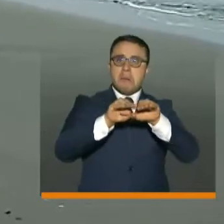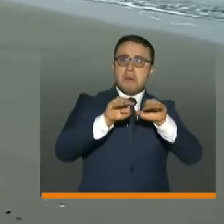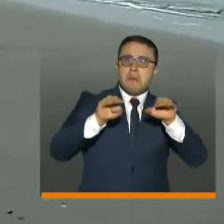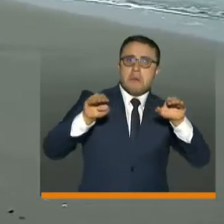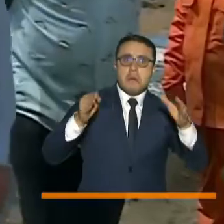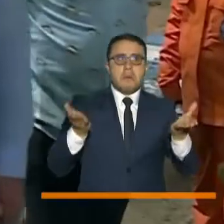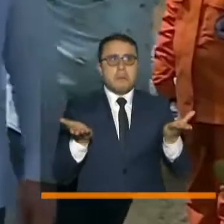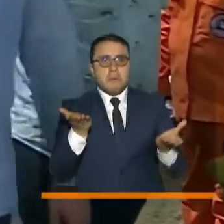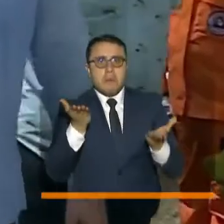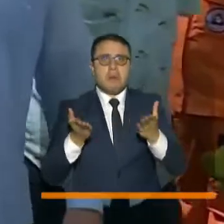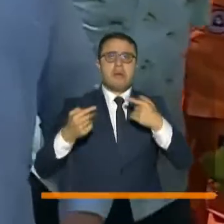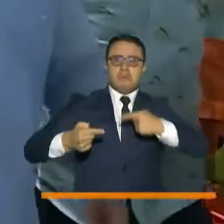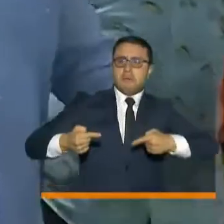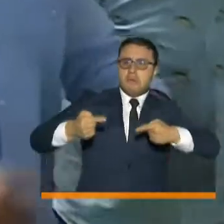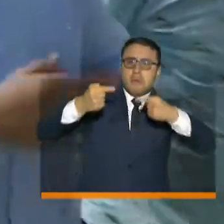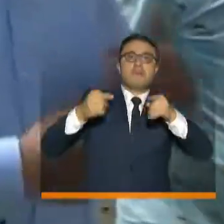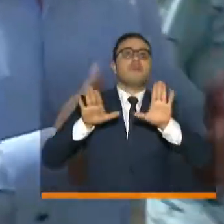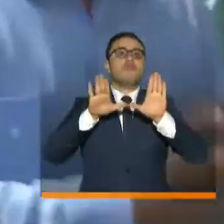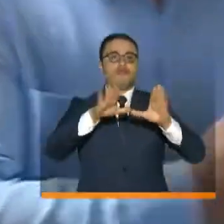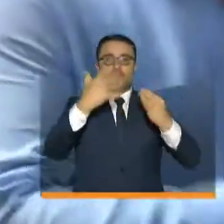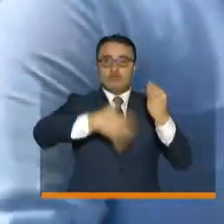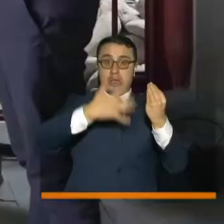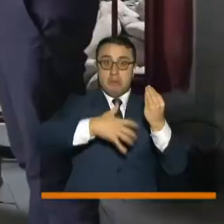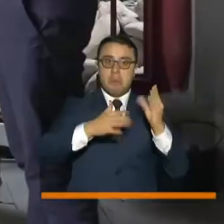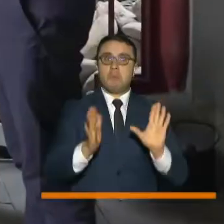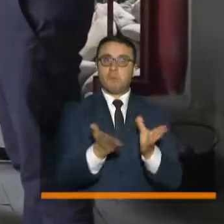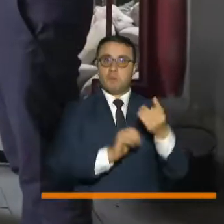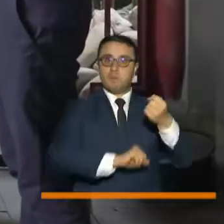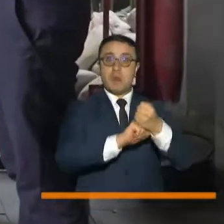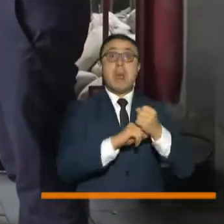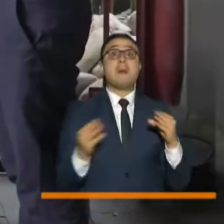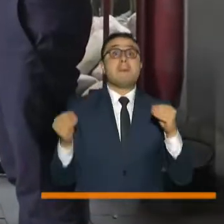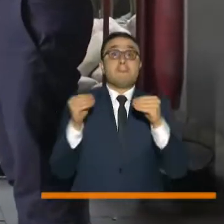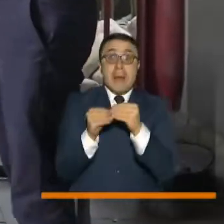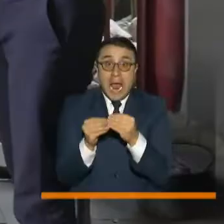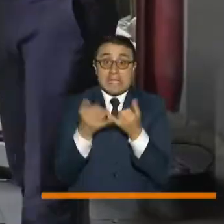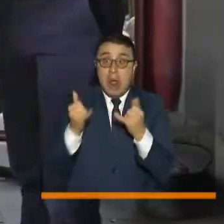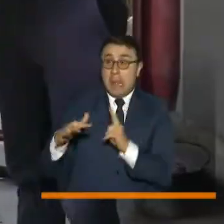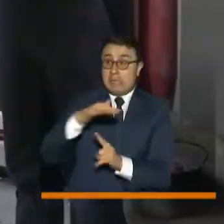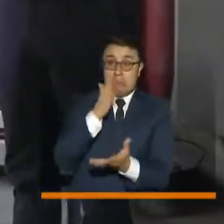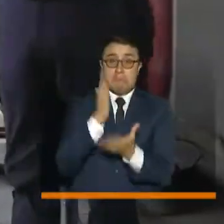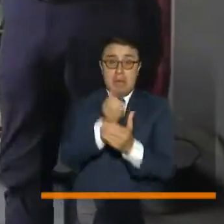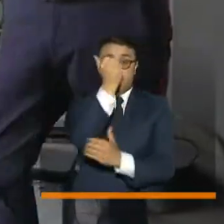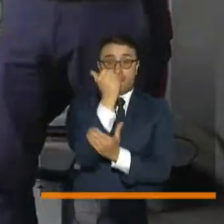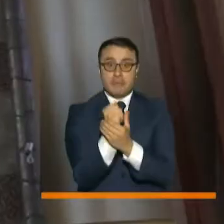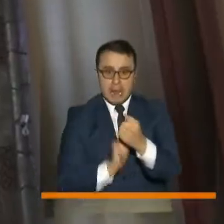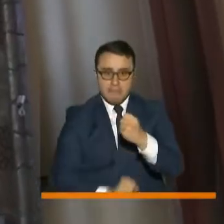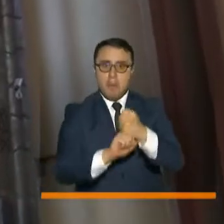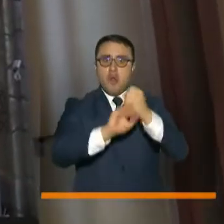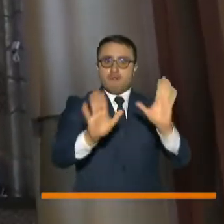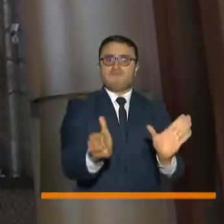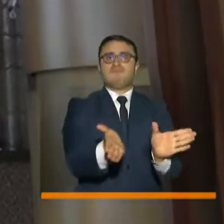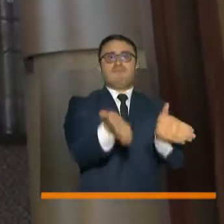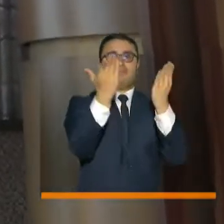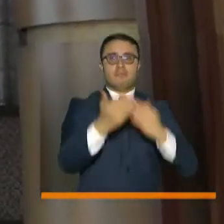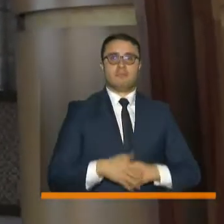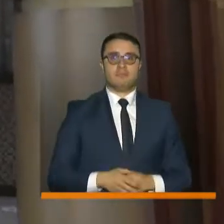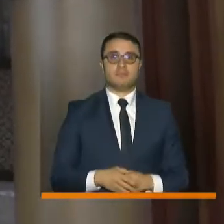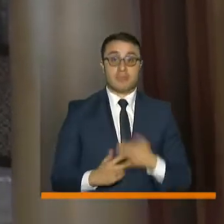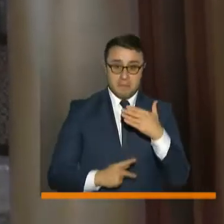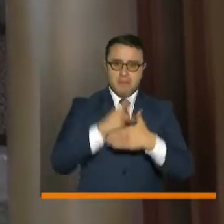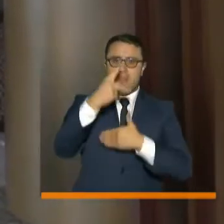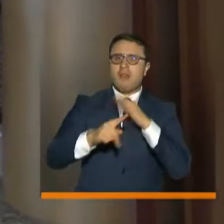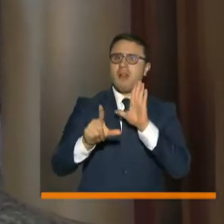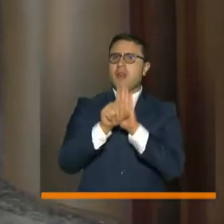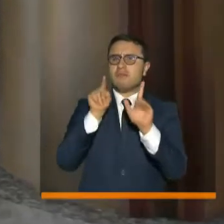formalización y competitividad del sector, sino para brindar apoyos necesarios en este momento. Con el proyecto de ley